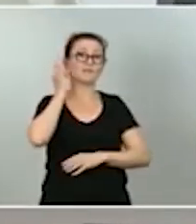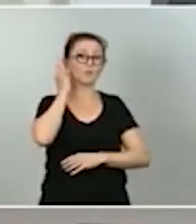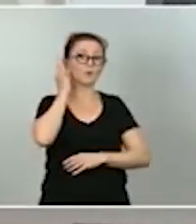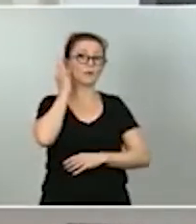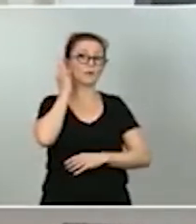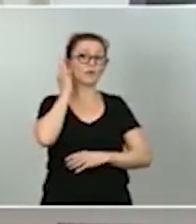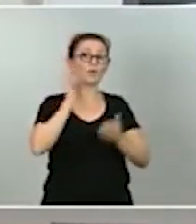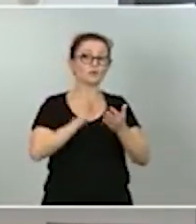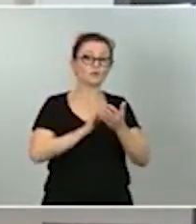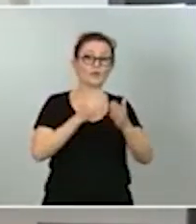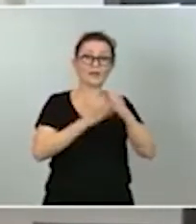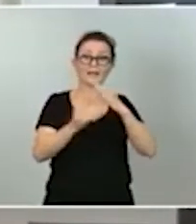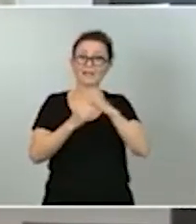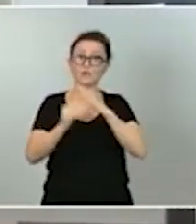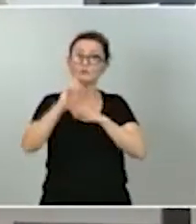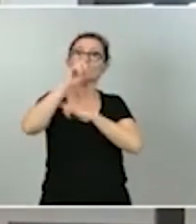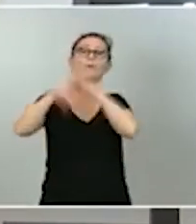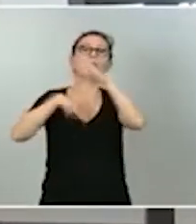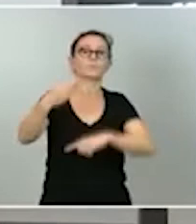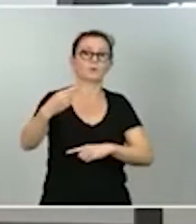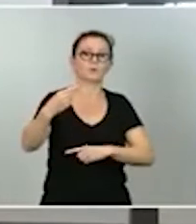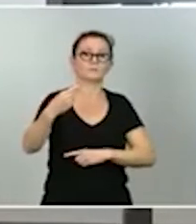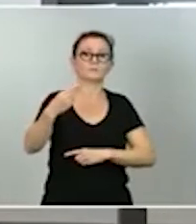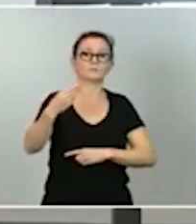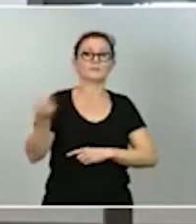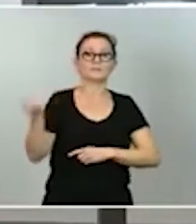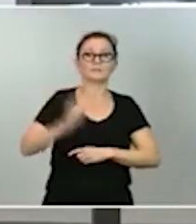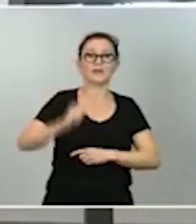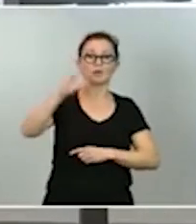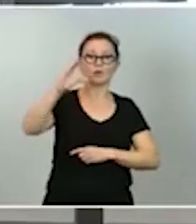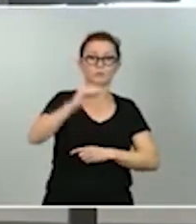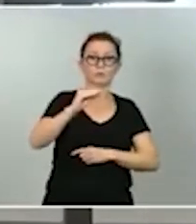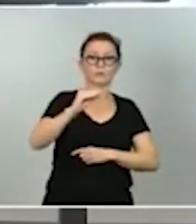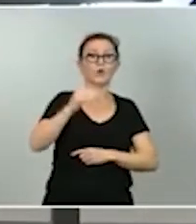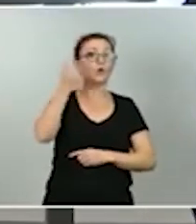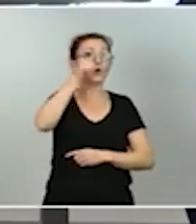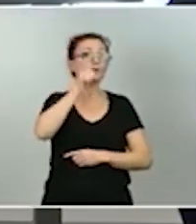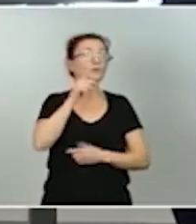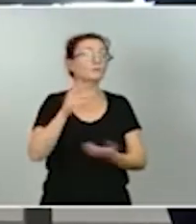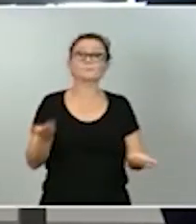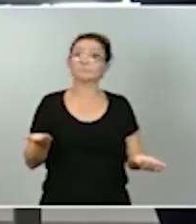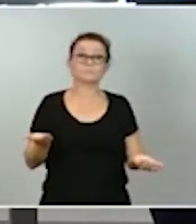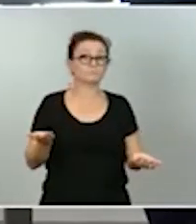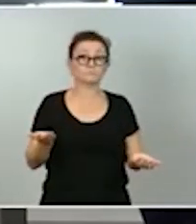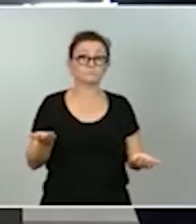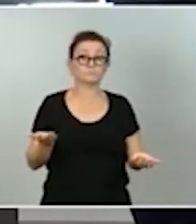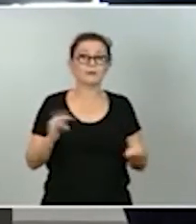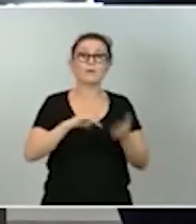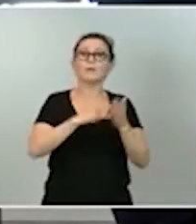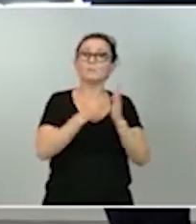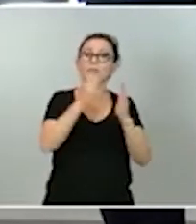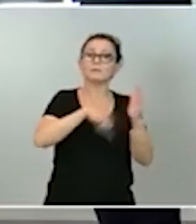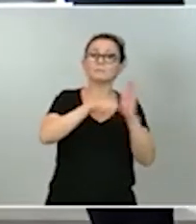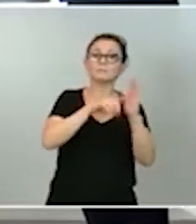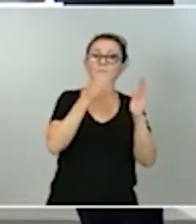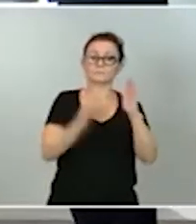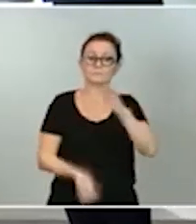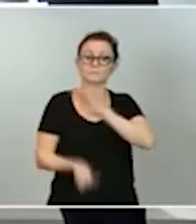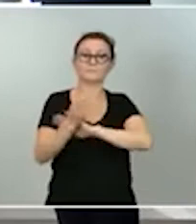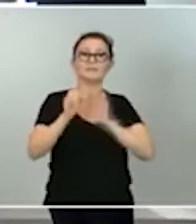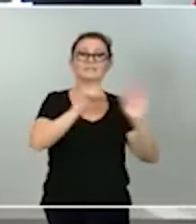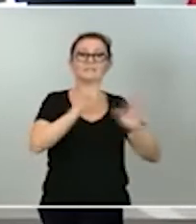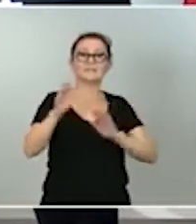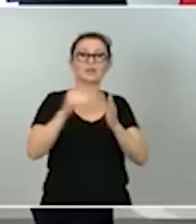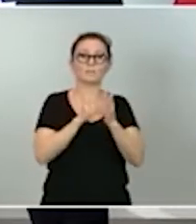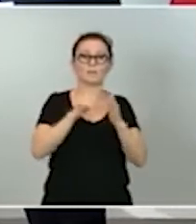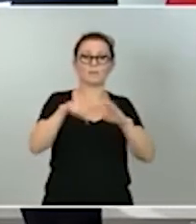de sus hijos cosa que no ocurre con los hombres el plan contempla por ejemplo la creación de más de 65.000 plazas